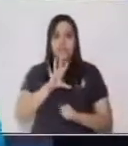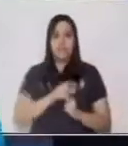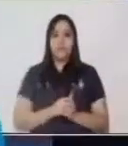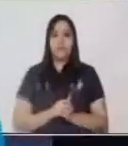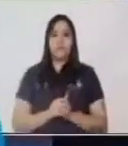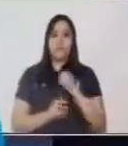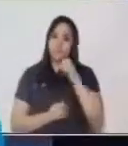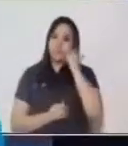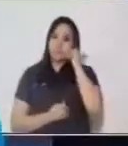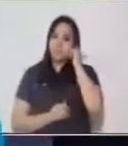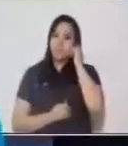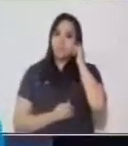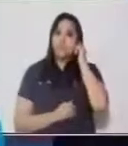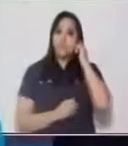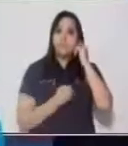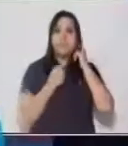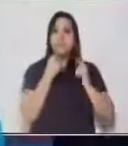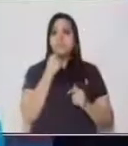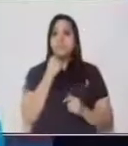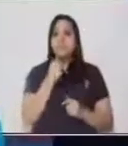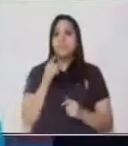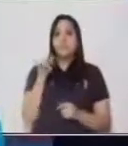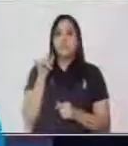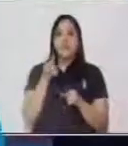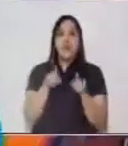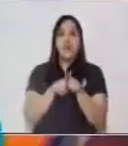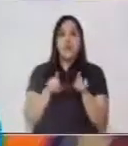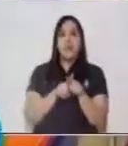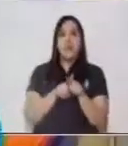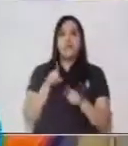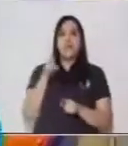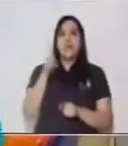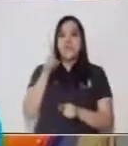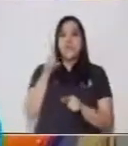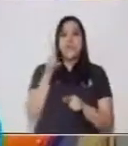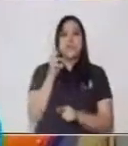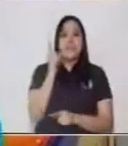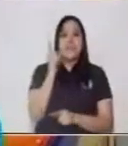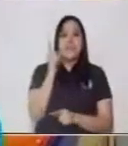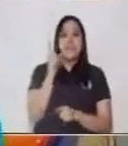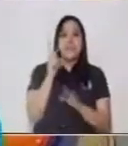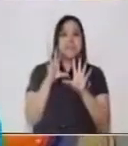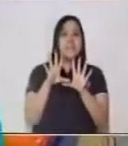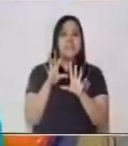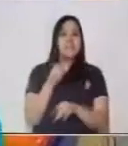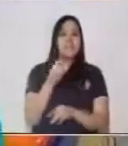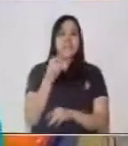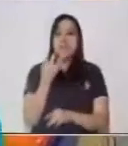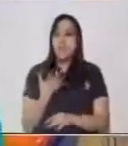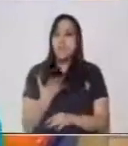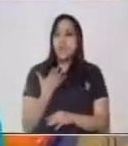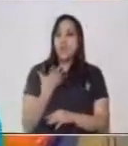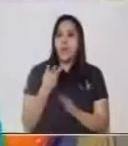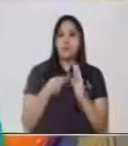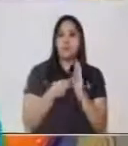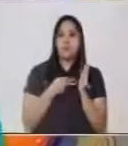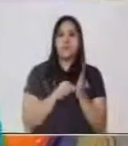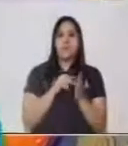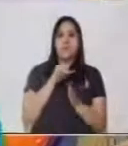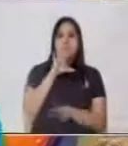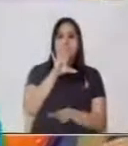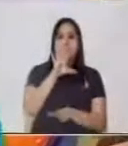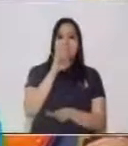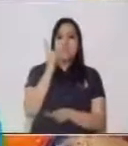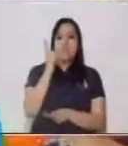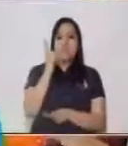El número 5 le corresponde a la posición de las decenas. ¿Cuánto vale el 5 en las decenas?